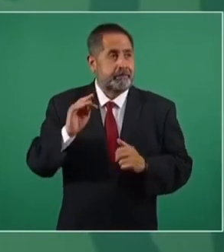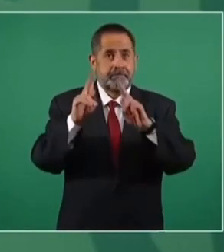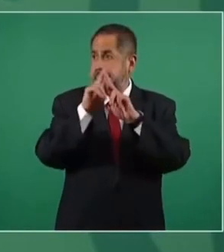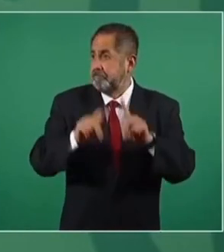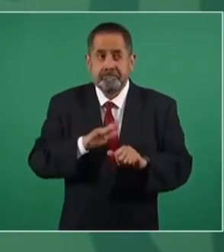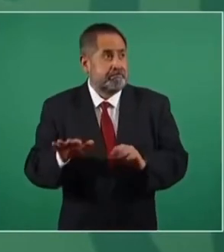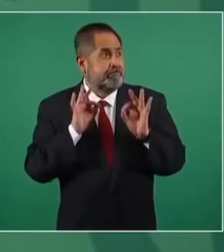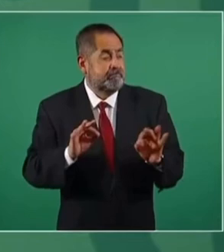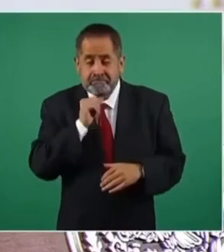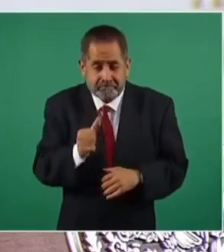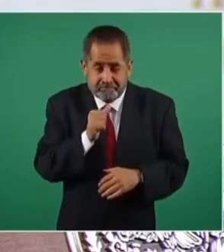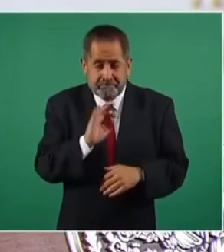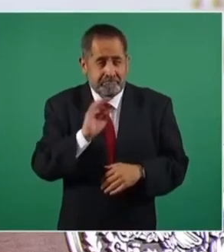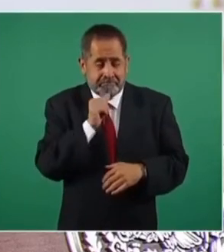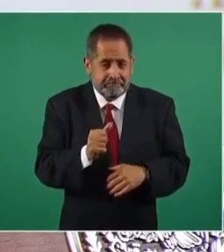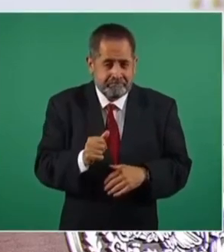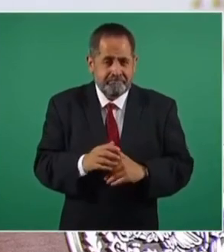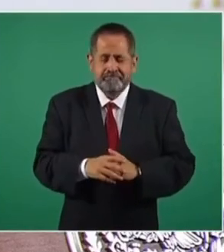de pacificar a México,